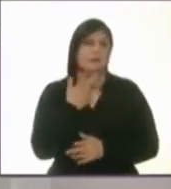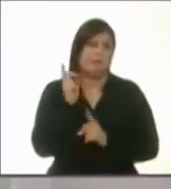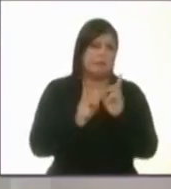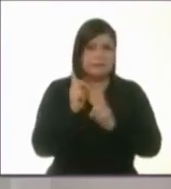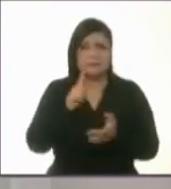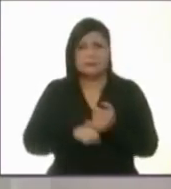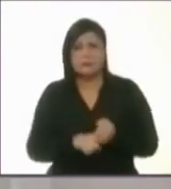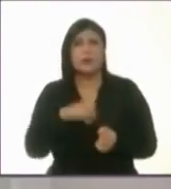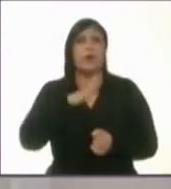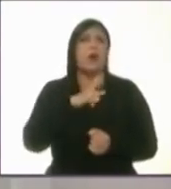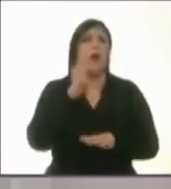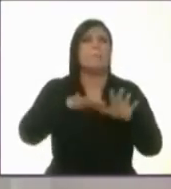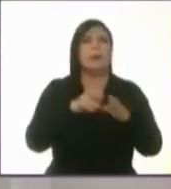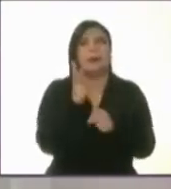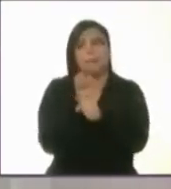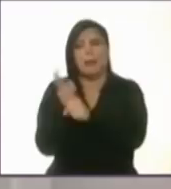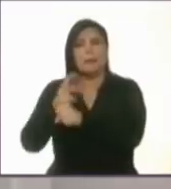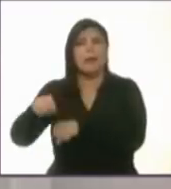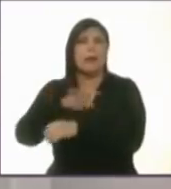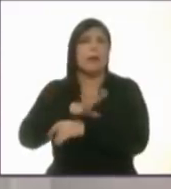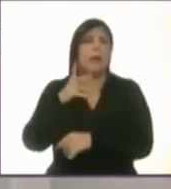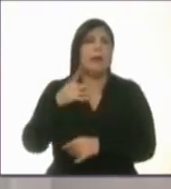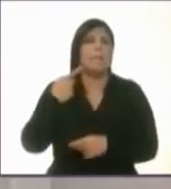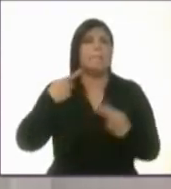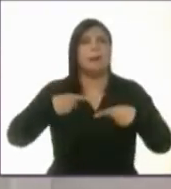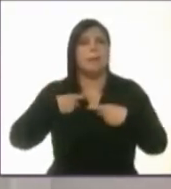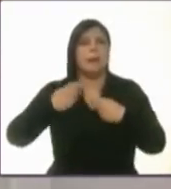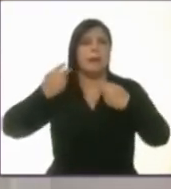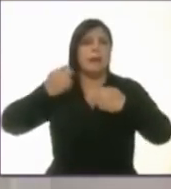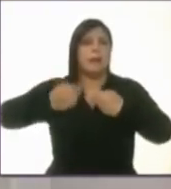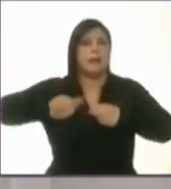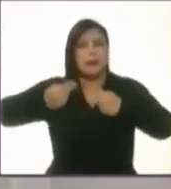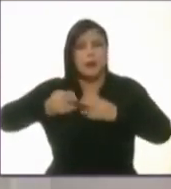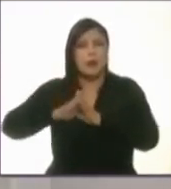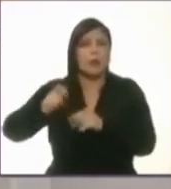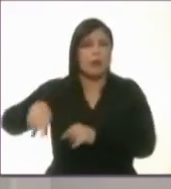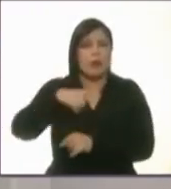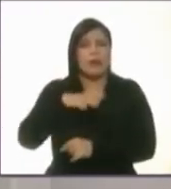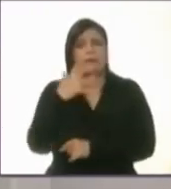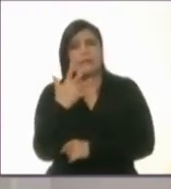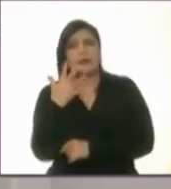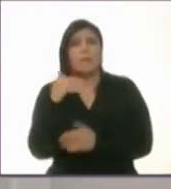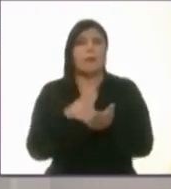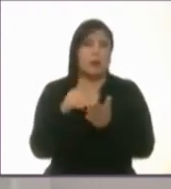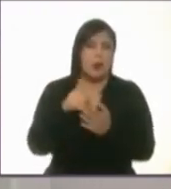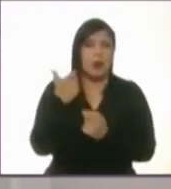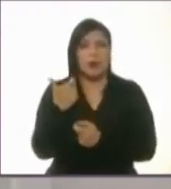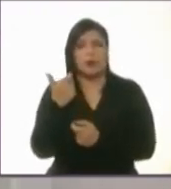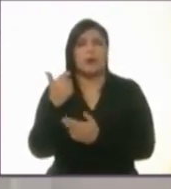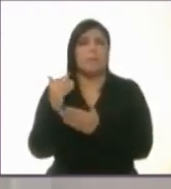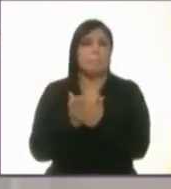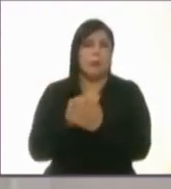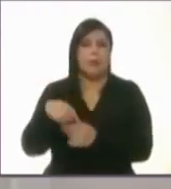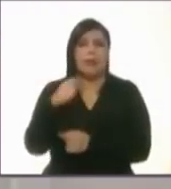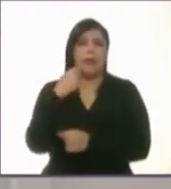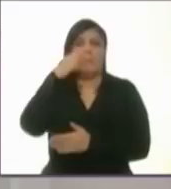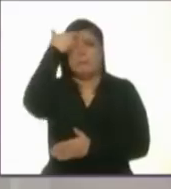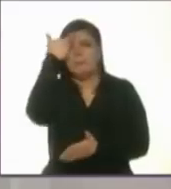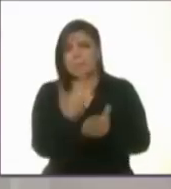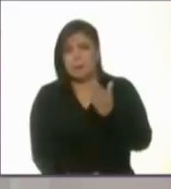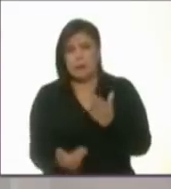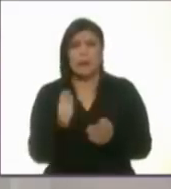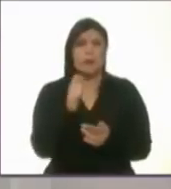dado invitaciones por lo menos a tres proveedores, porque son montos pequeños, montos pequeños de cinco millones, en donde se ha violado